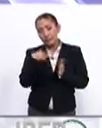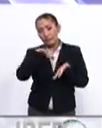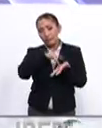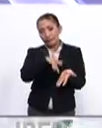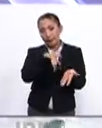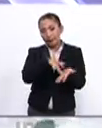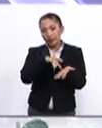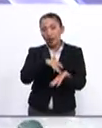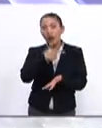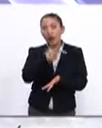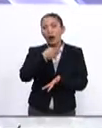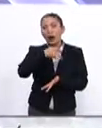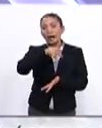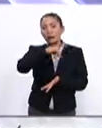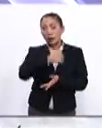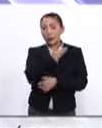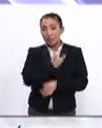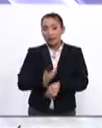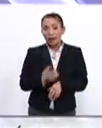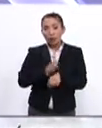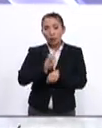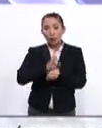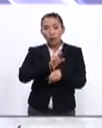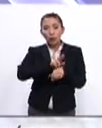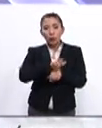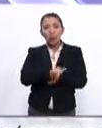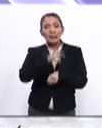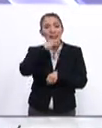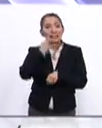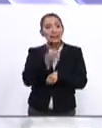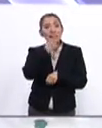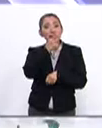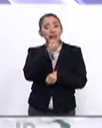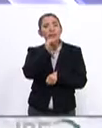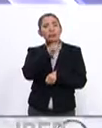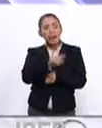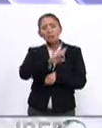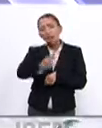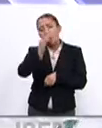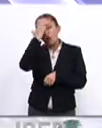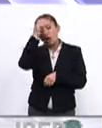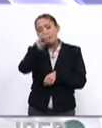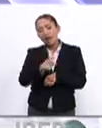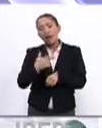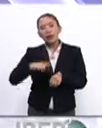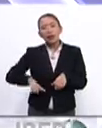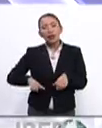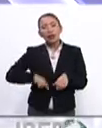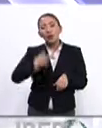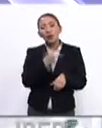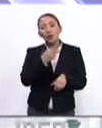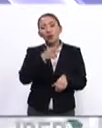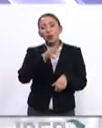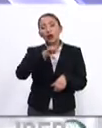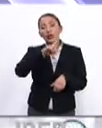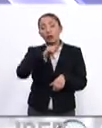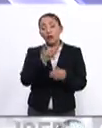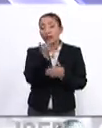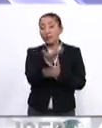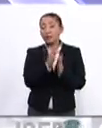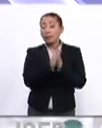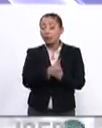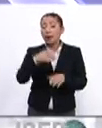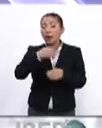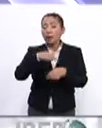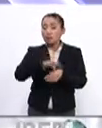su apoyo a Guaidó. Los presidentes de Ecuador, Uruguay y Chile aseguraron que también reconocerán la administración de Guaidó y pidieron que